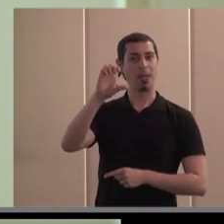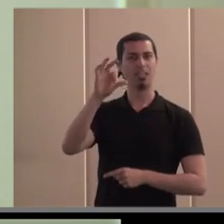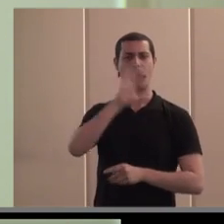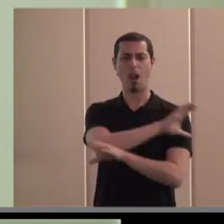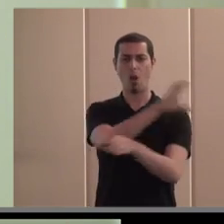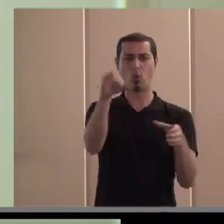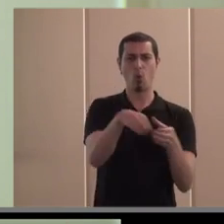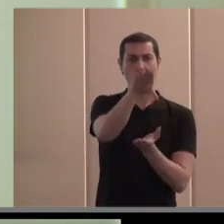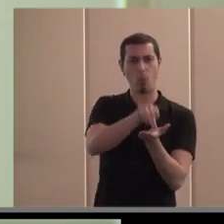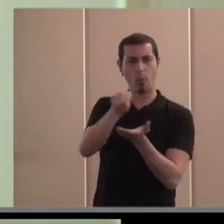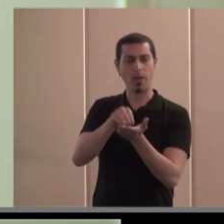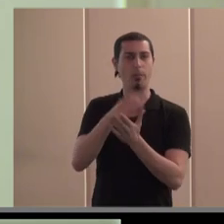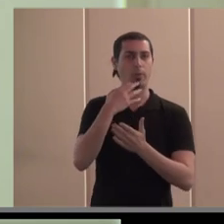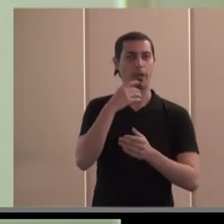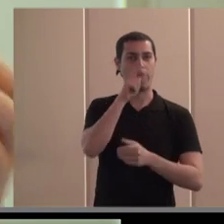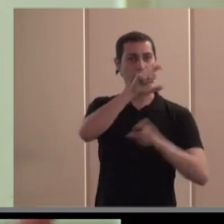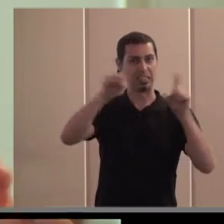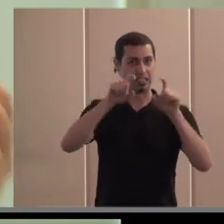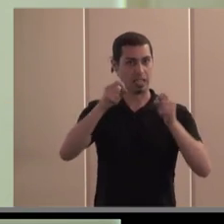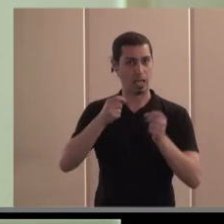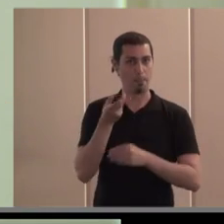agrupados desde cofradías de pescadores,